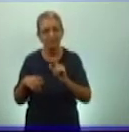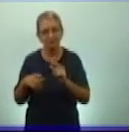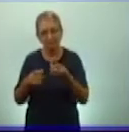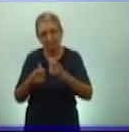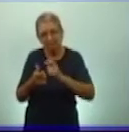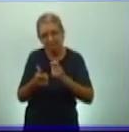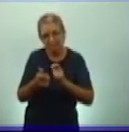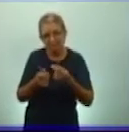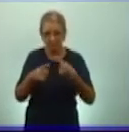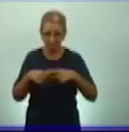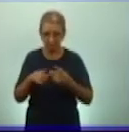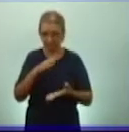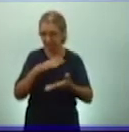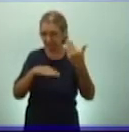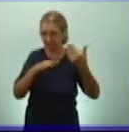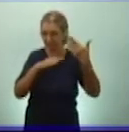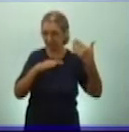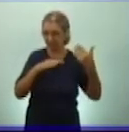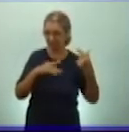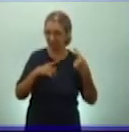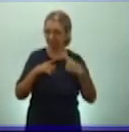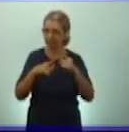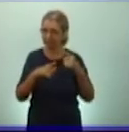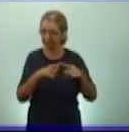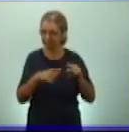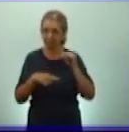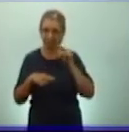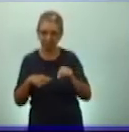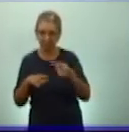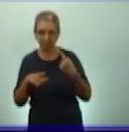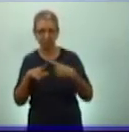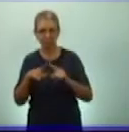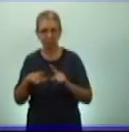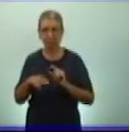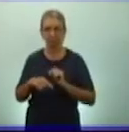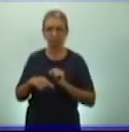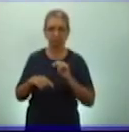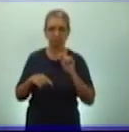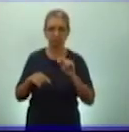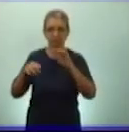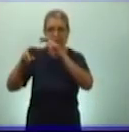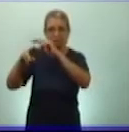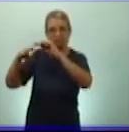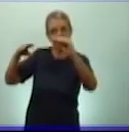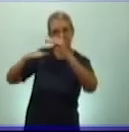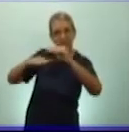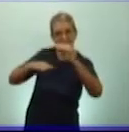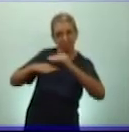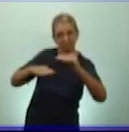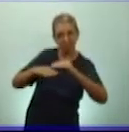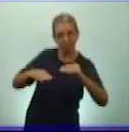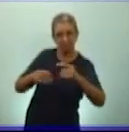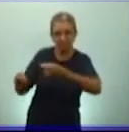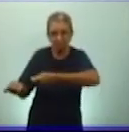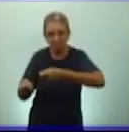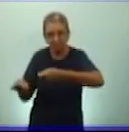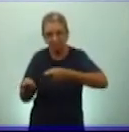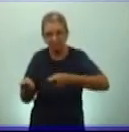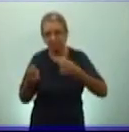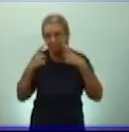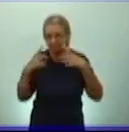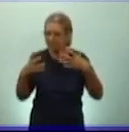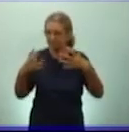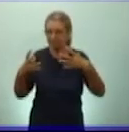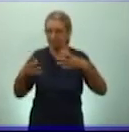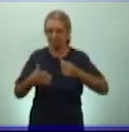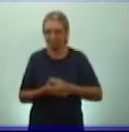anteriores. Por tanto, en estas condiciones, y a partir de las terrazas Inca, es que van a desarrollar precisamente la agricultura como su actividad económica